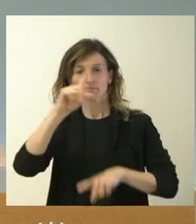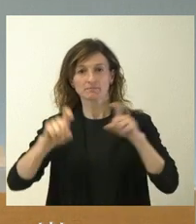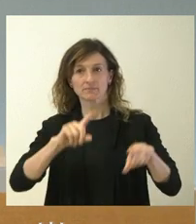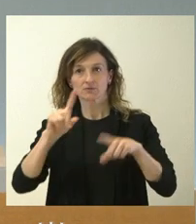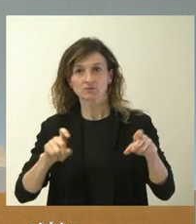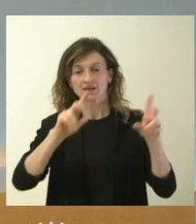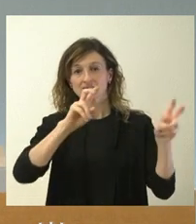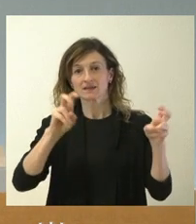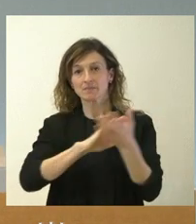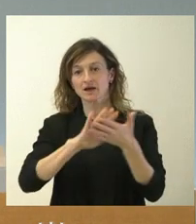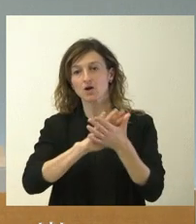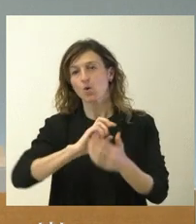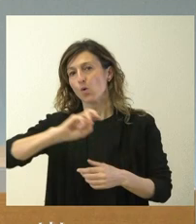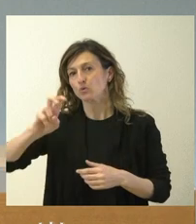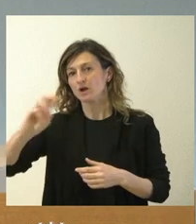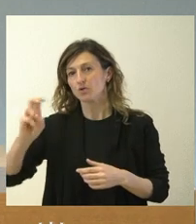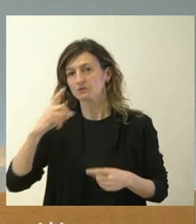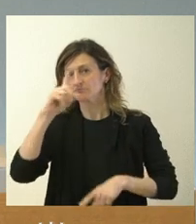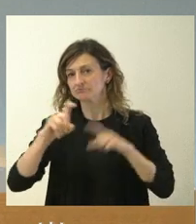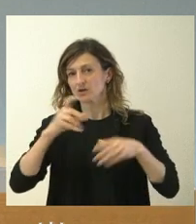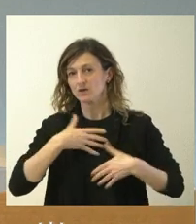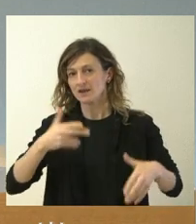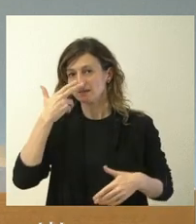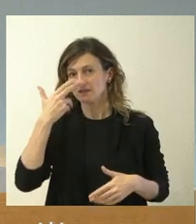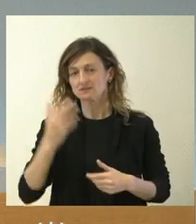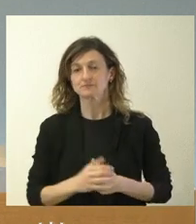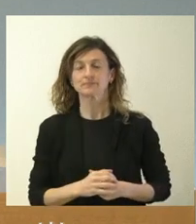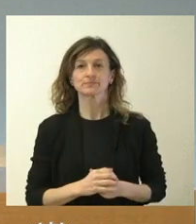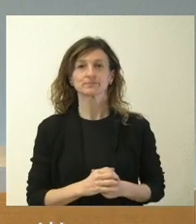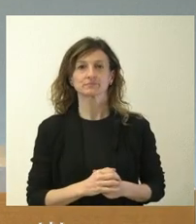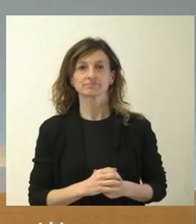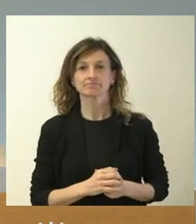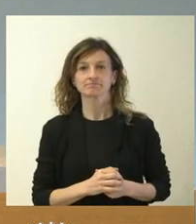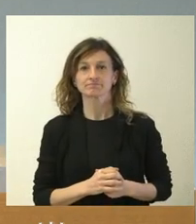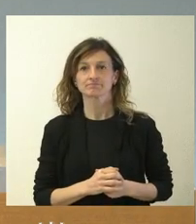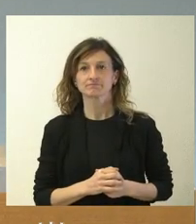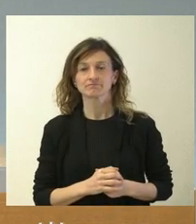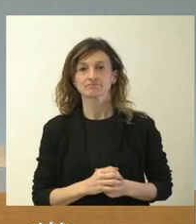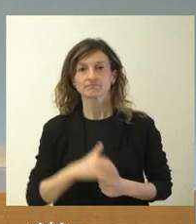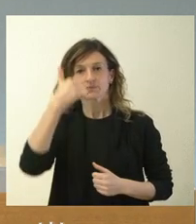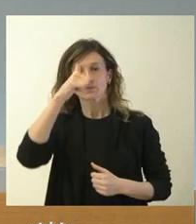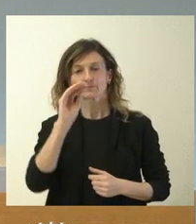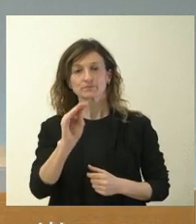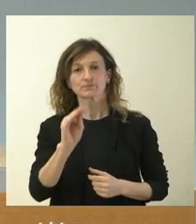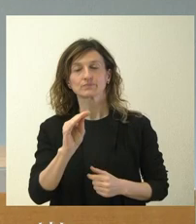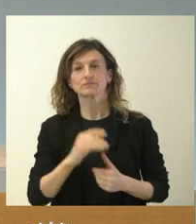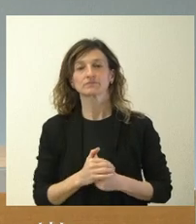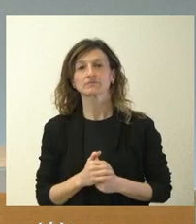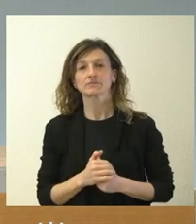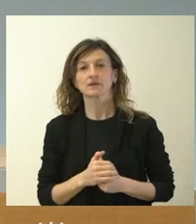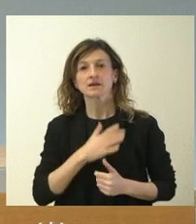materias o sobre cualquier otra que pueda resultar de su interés. Sí, portavoz. Yo quería pedirle una